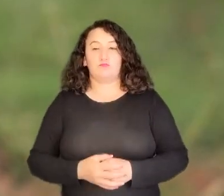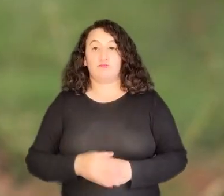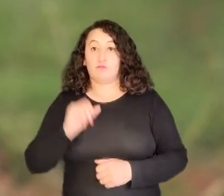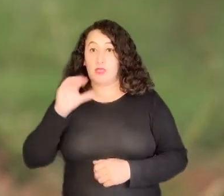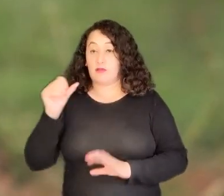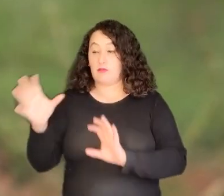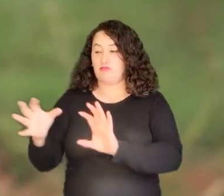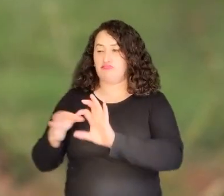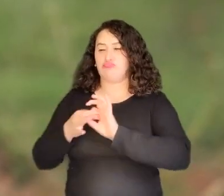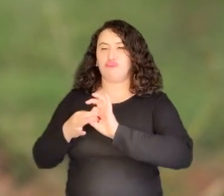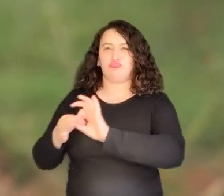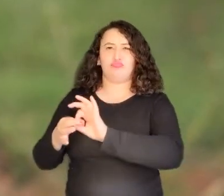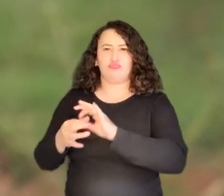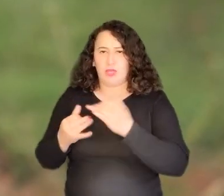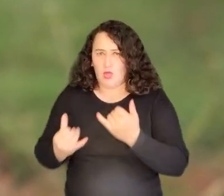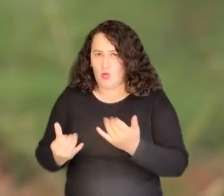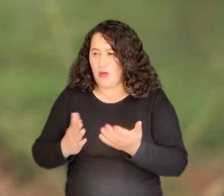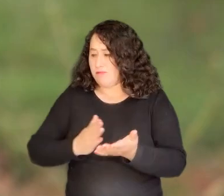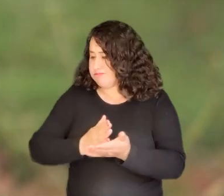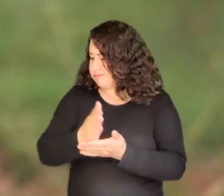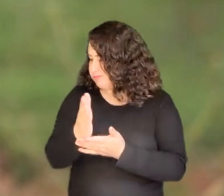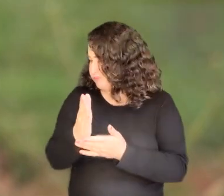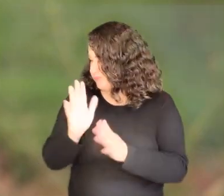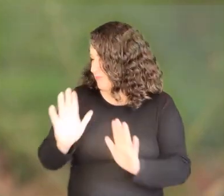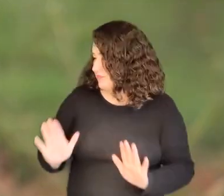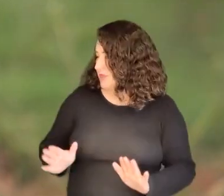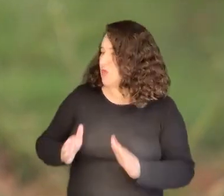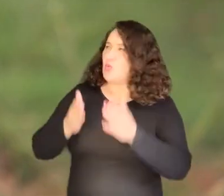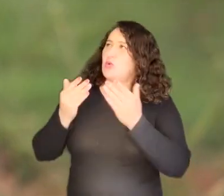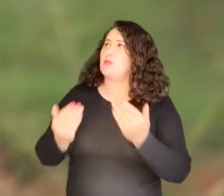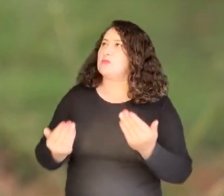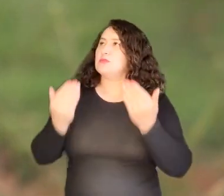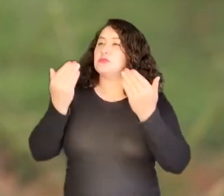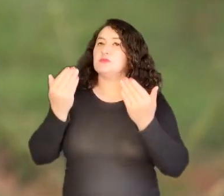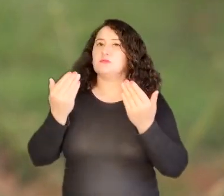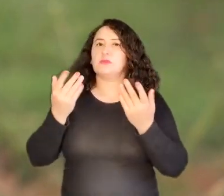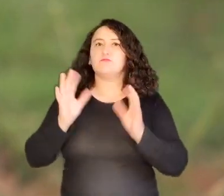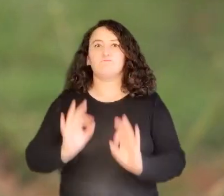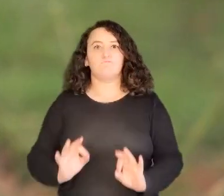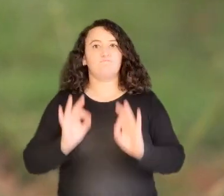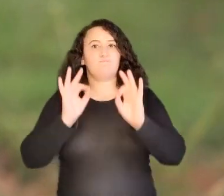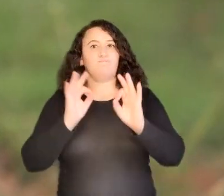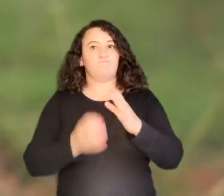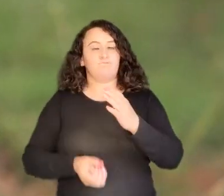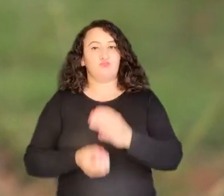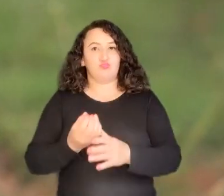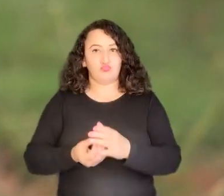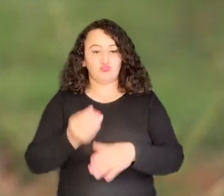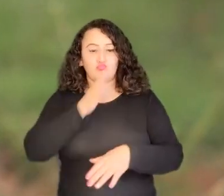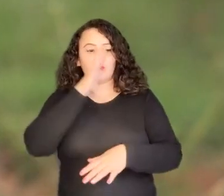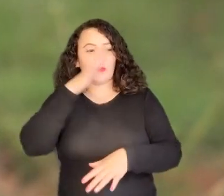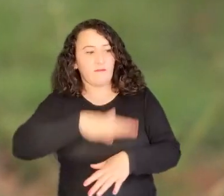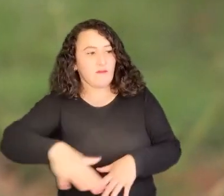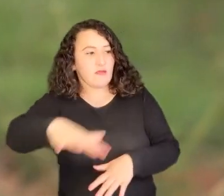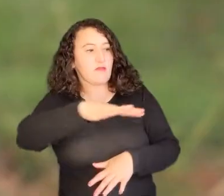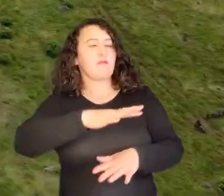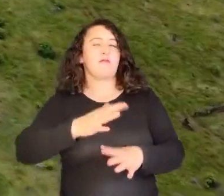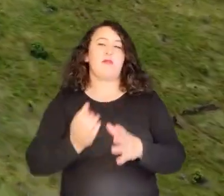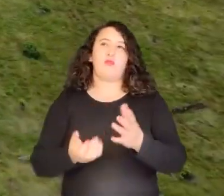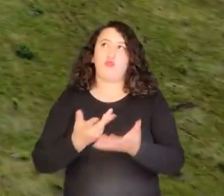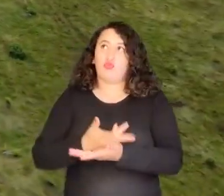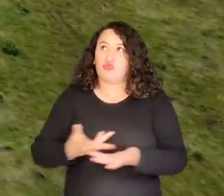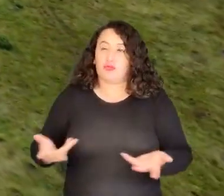en estos momentos para mejorar la calidad de nuestros predios, la calidad de nuestros productos.